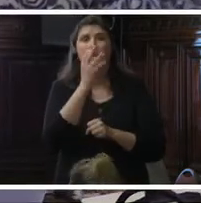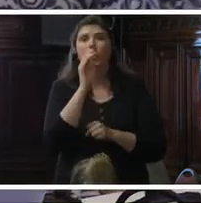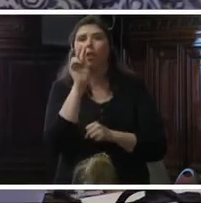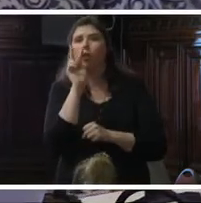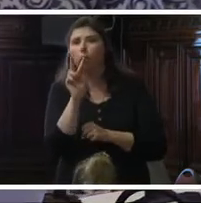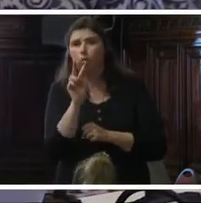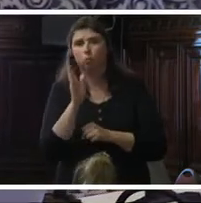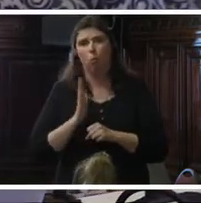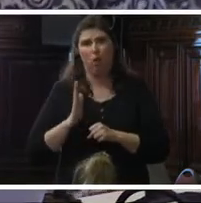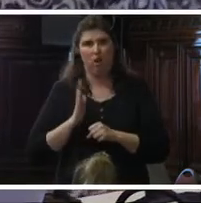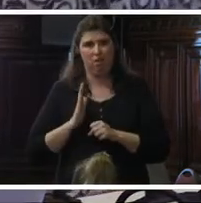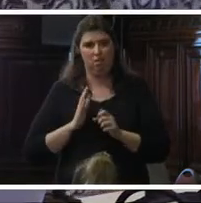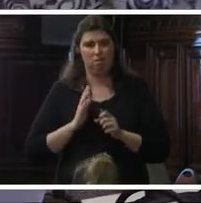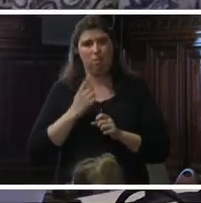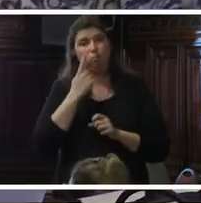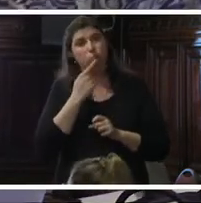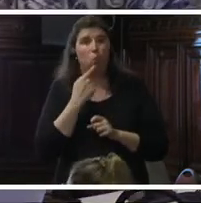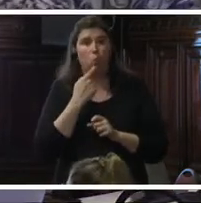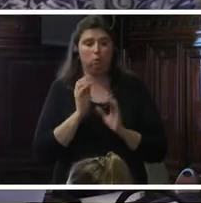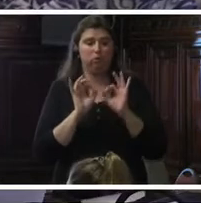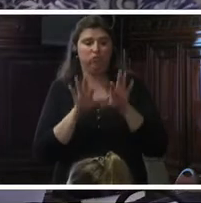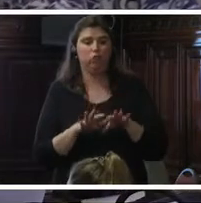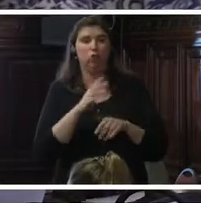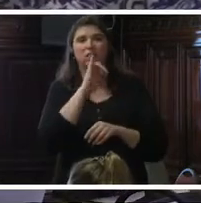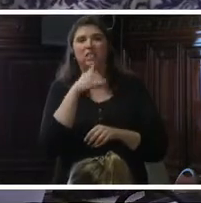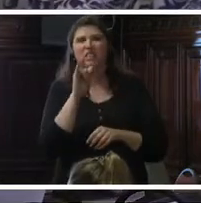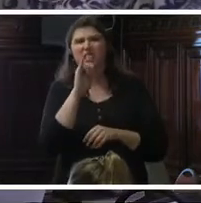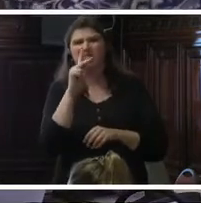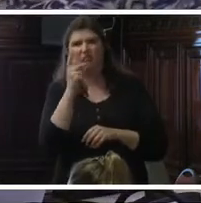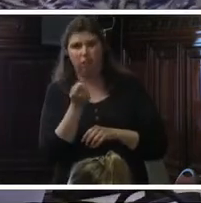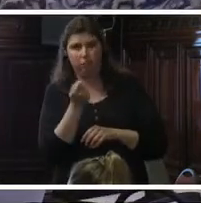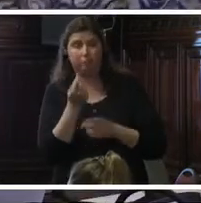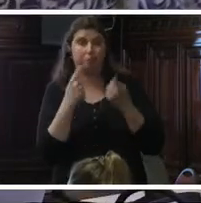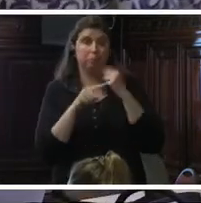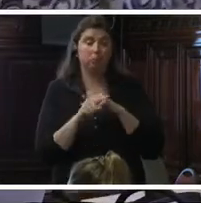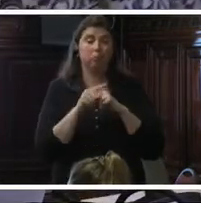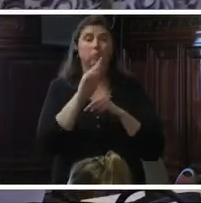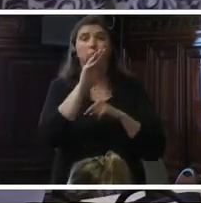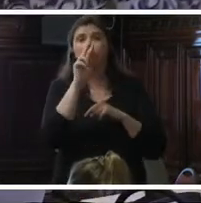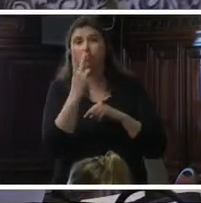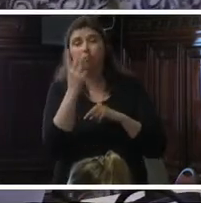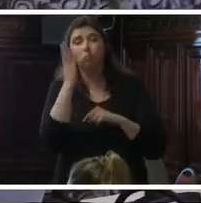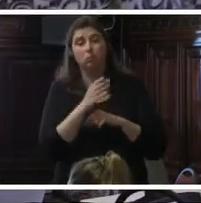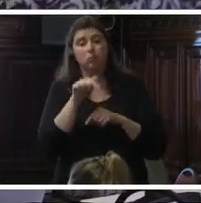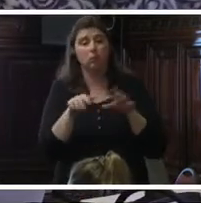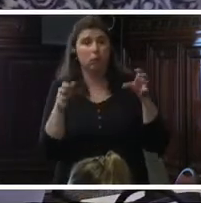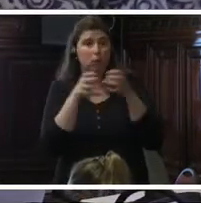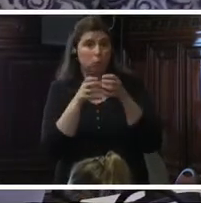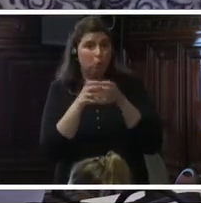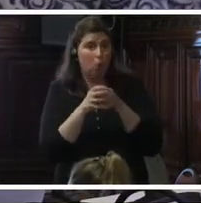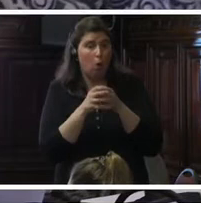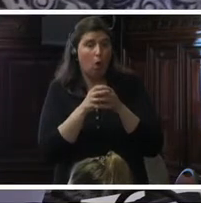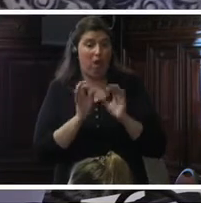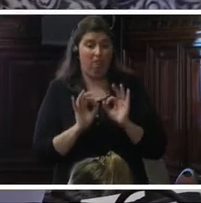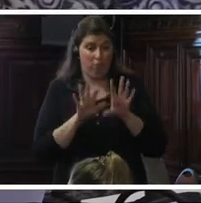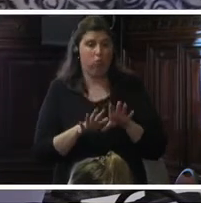sospecha de infección por SIC. Solo el 49% de este grupo la infección ha sido confirmada.